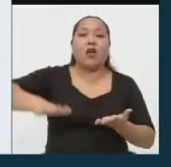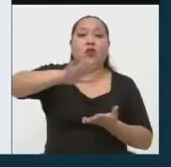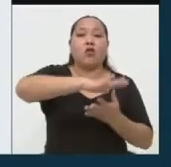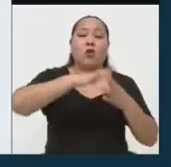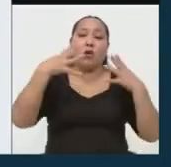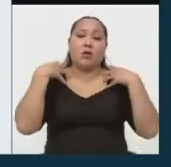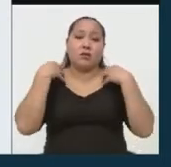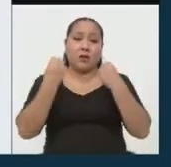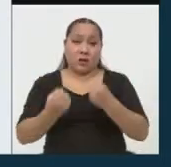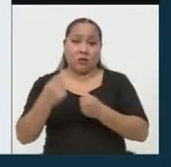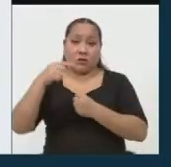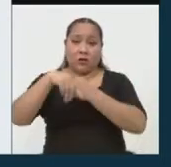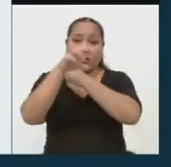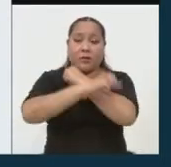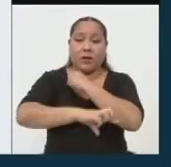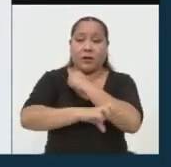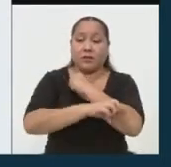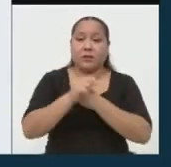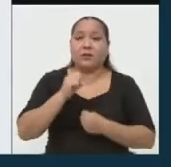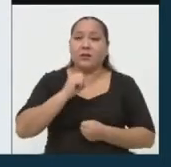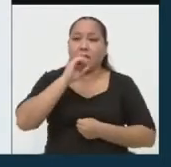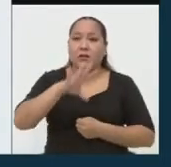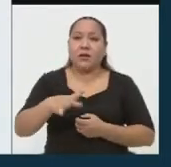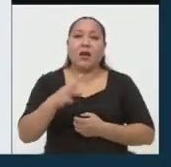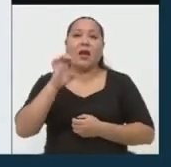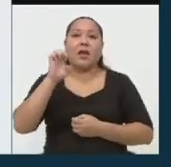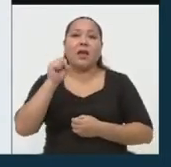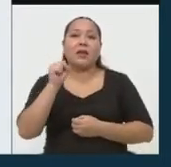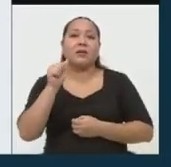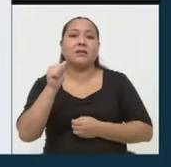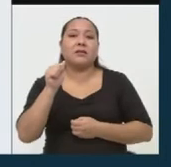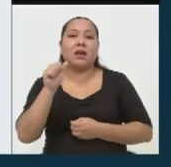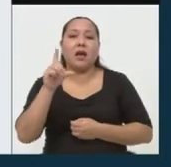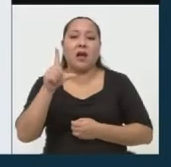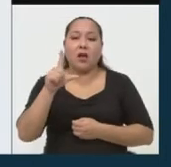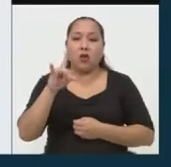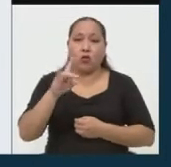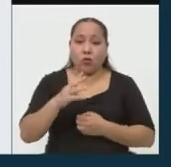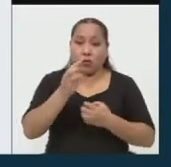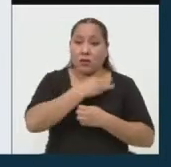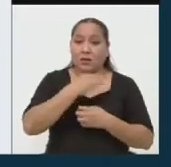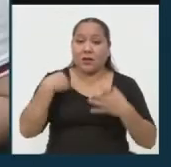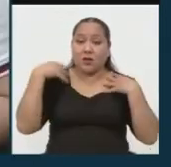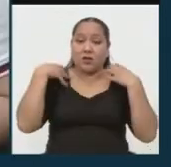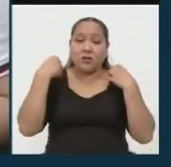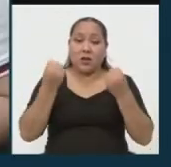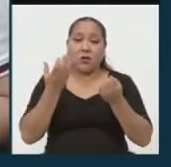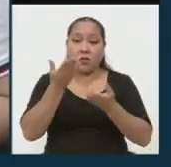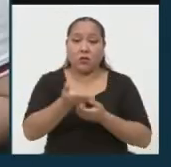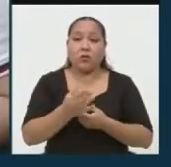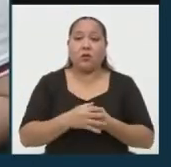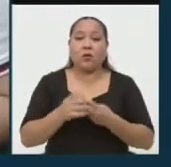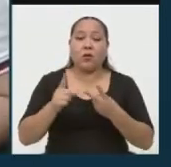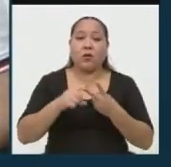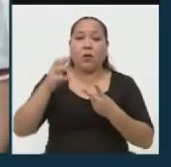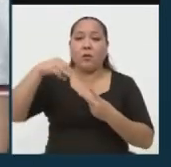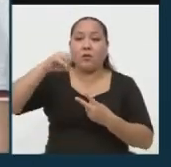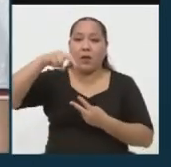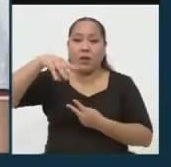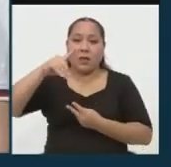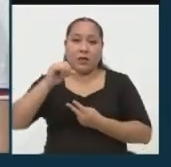salud del país. Estamos hablando de salud, del Ministerio de Salud, MINDES, ¿no?